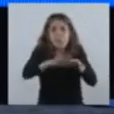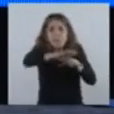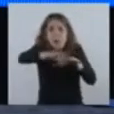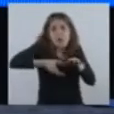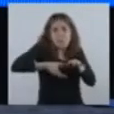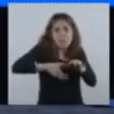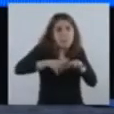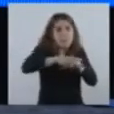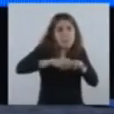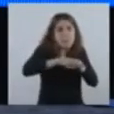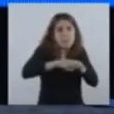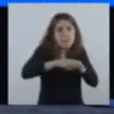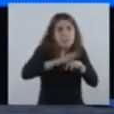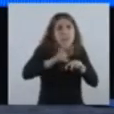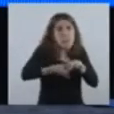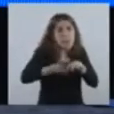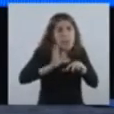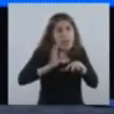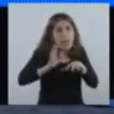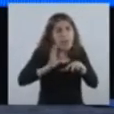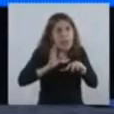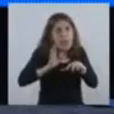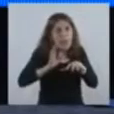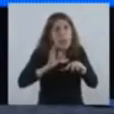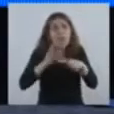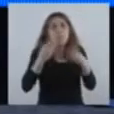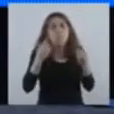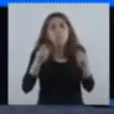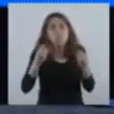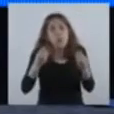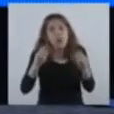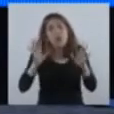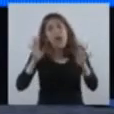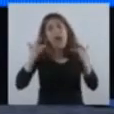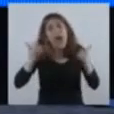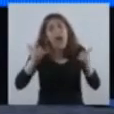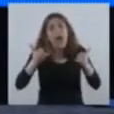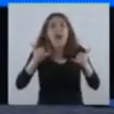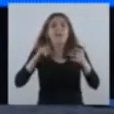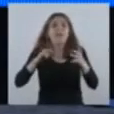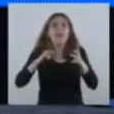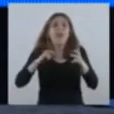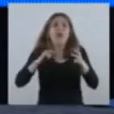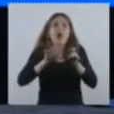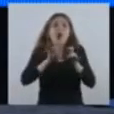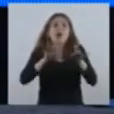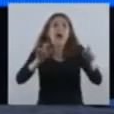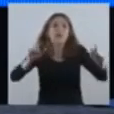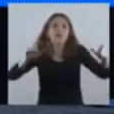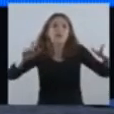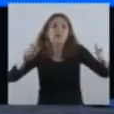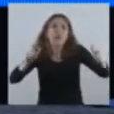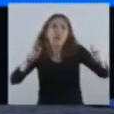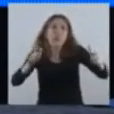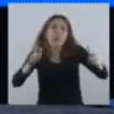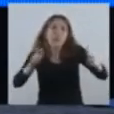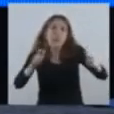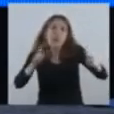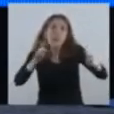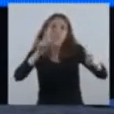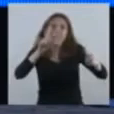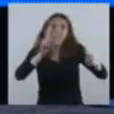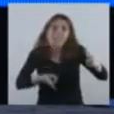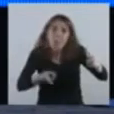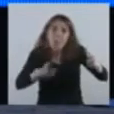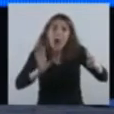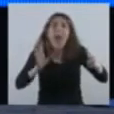donde, a pesar de que hay una baja clara, todavía no estamos en condiciones